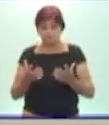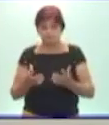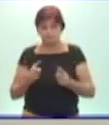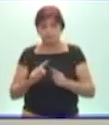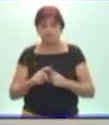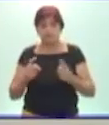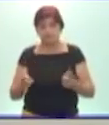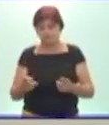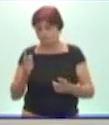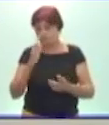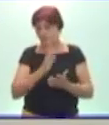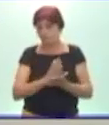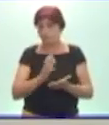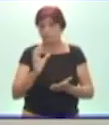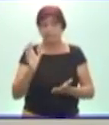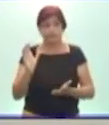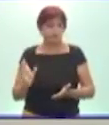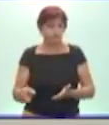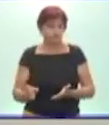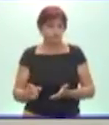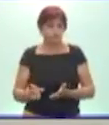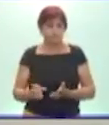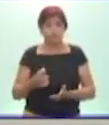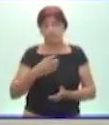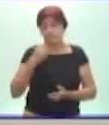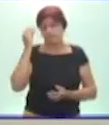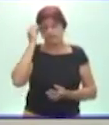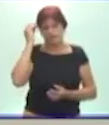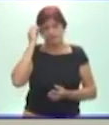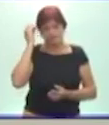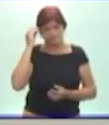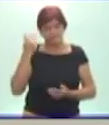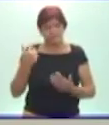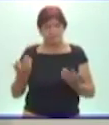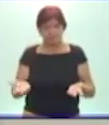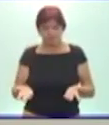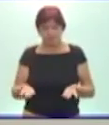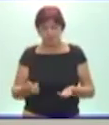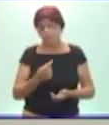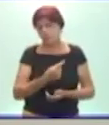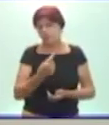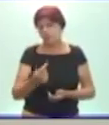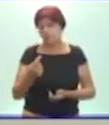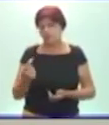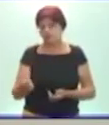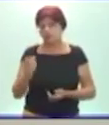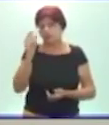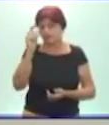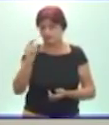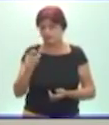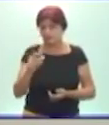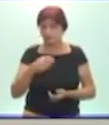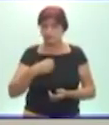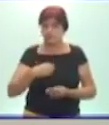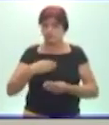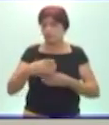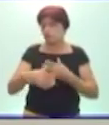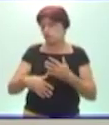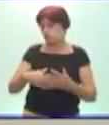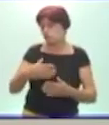los niños aprenden a qué autorregularse, aprenden que cada persona tiene su ritmo,